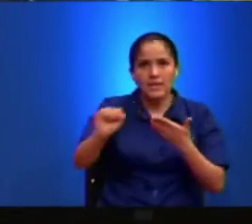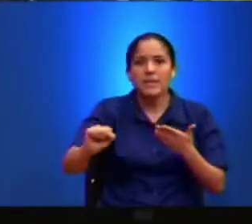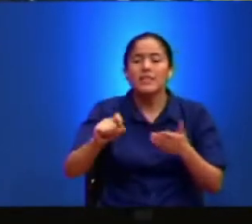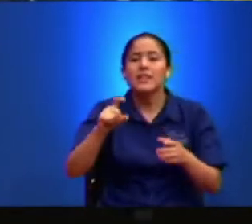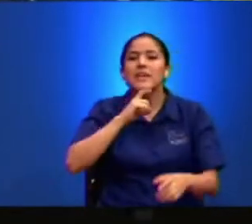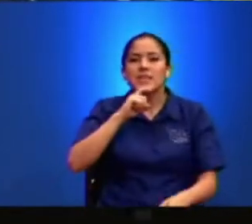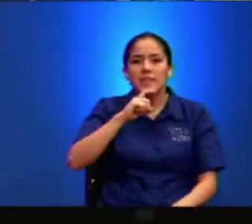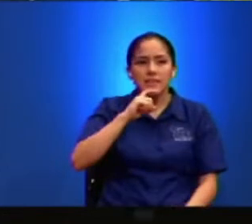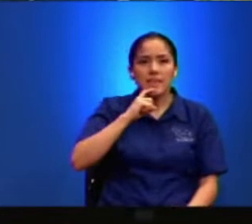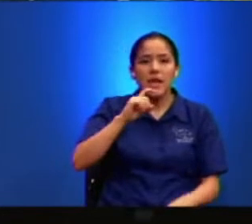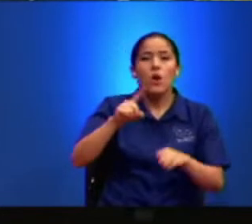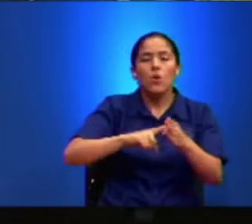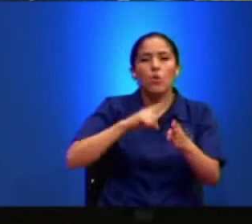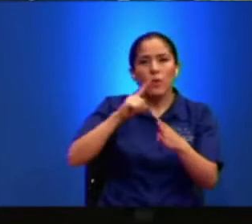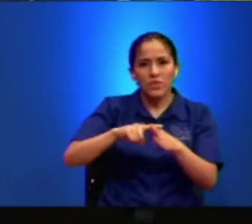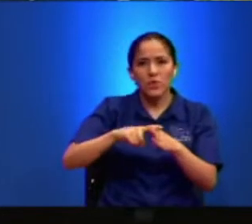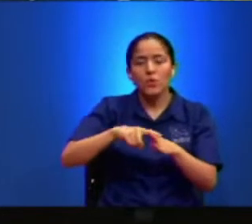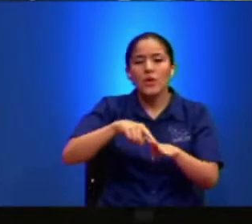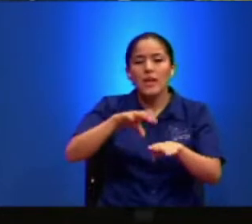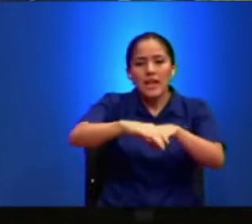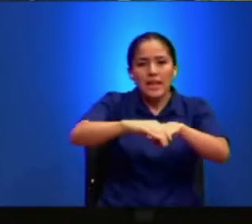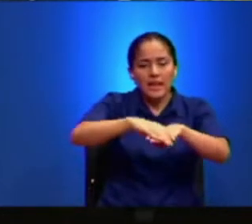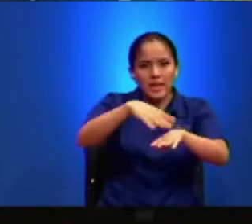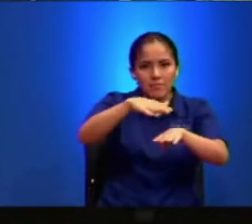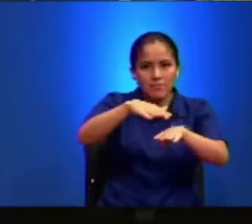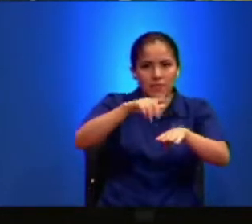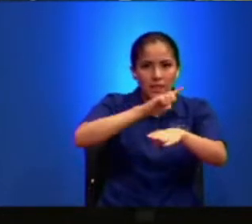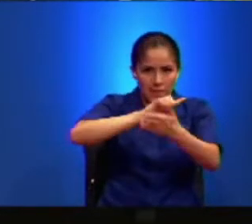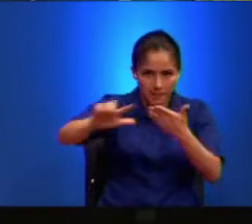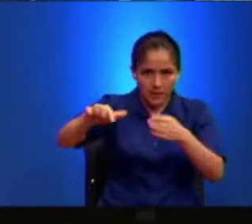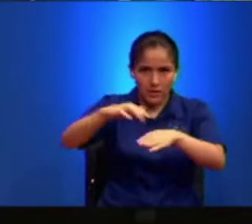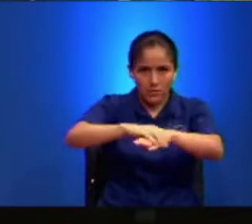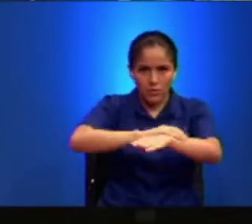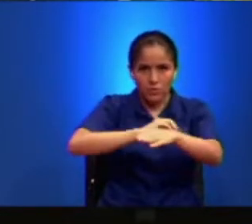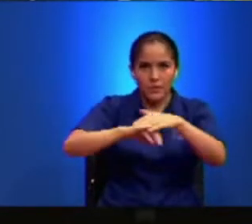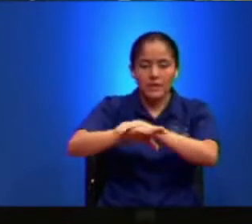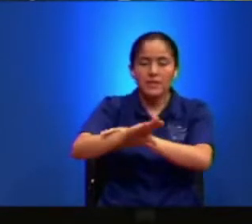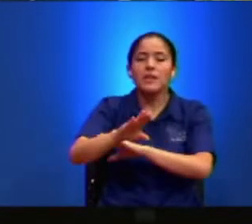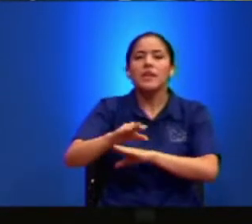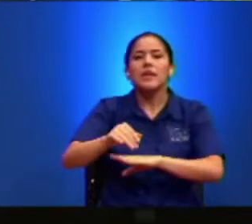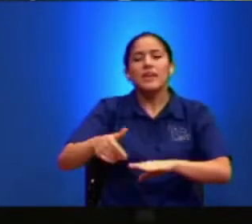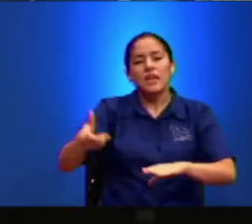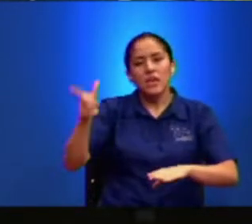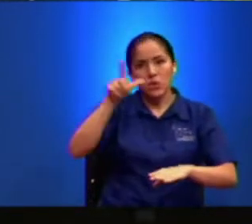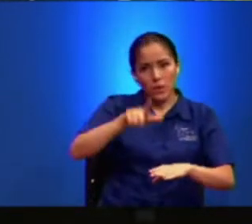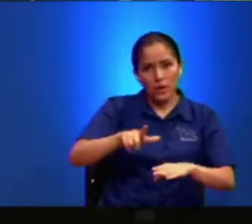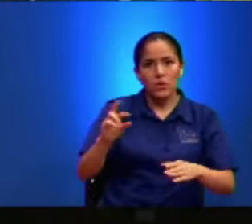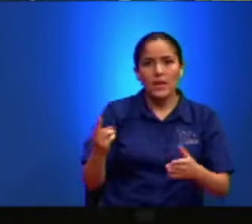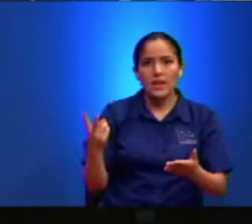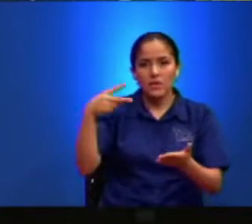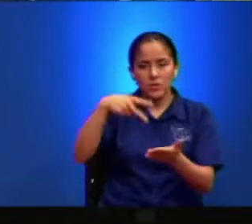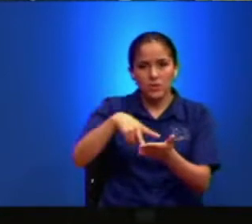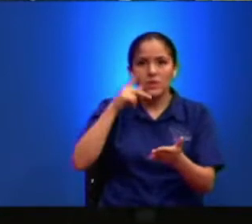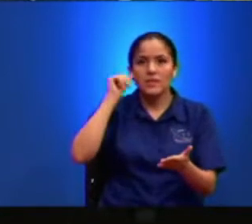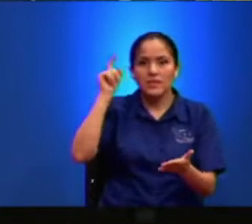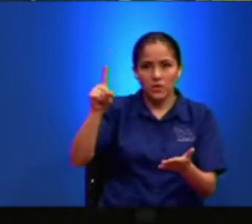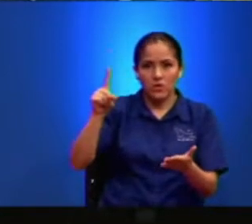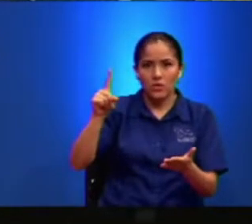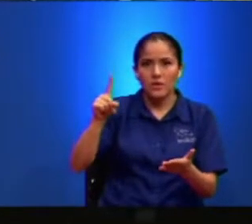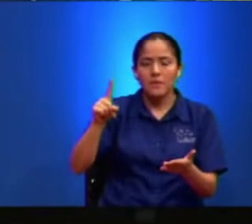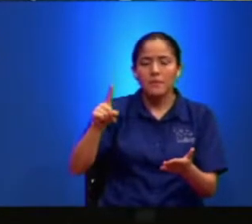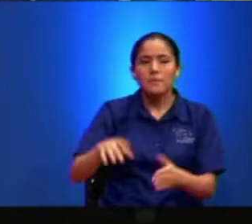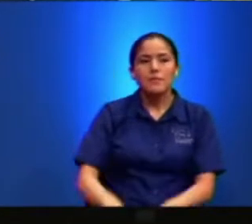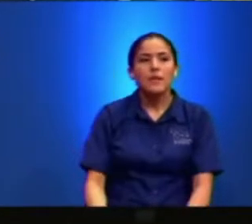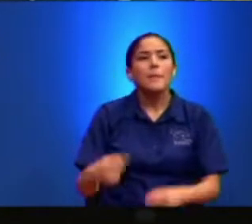Empieza El Lavatorio De Pies Hasta La Resurrección Del Señor Él Es El Que Más Detalles Dio Pero No